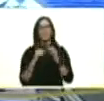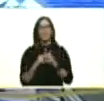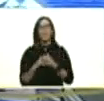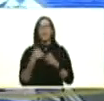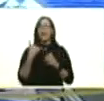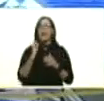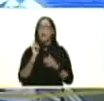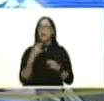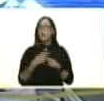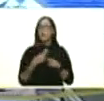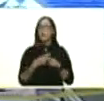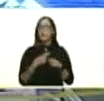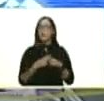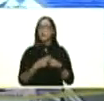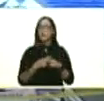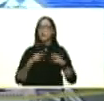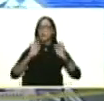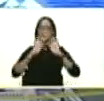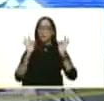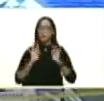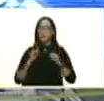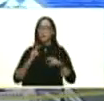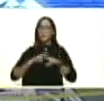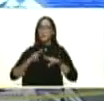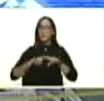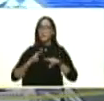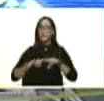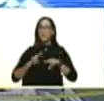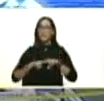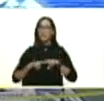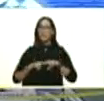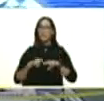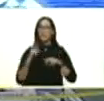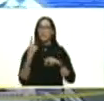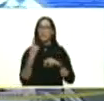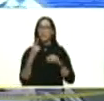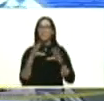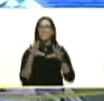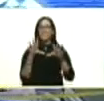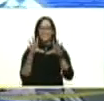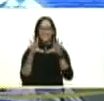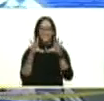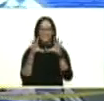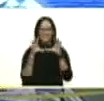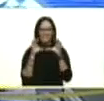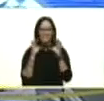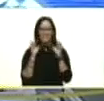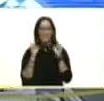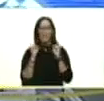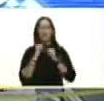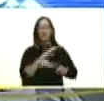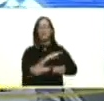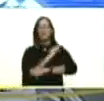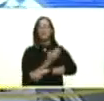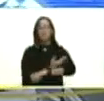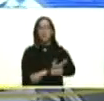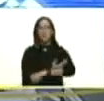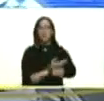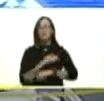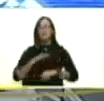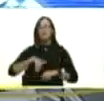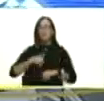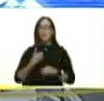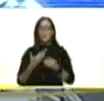fenómeno del niño de una sequía extrema una sequía que pudiera ser